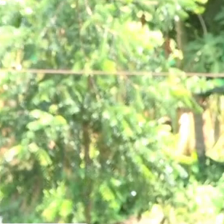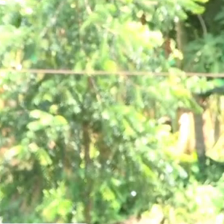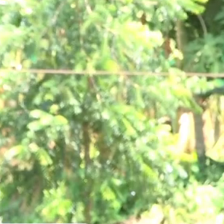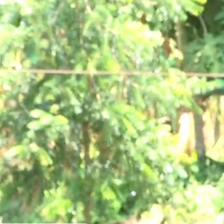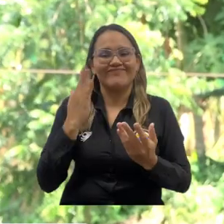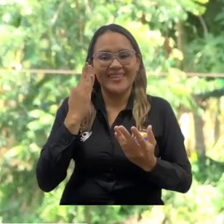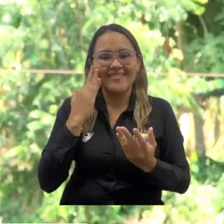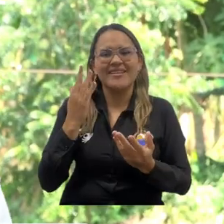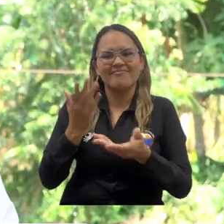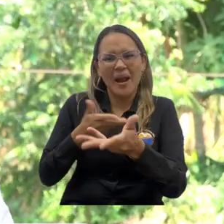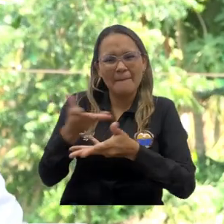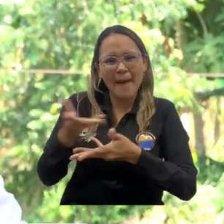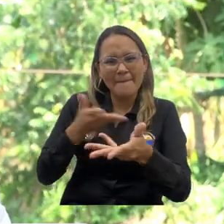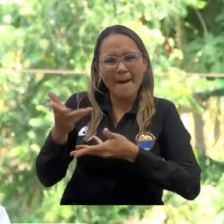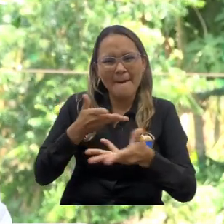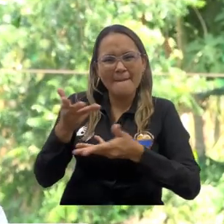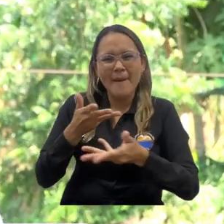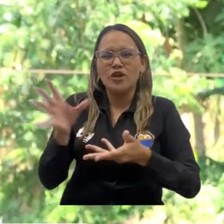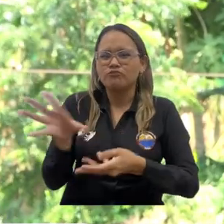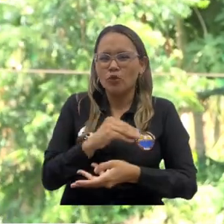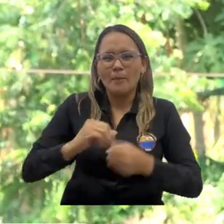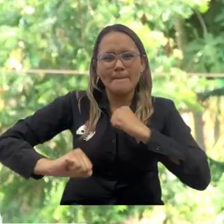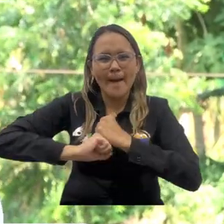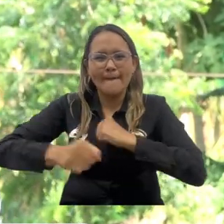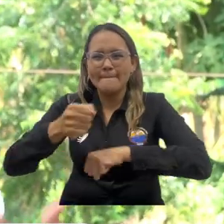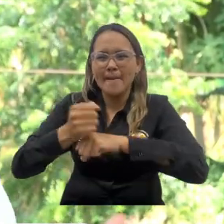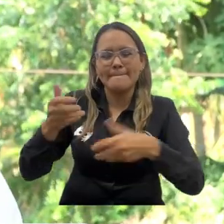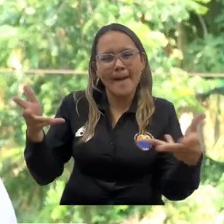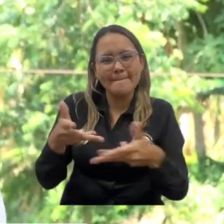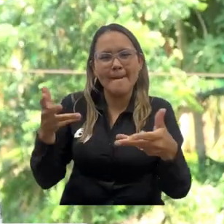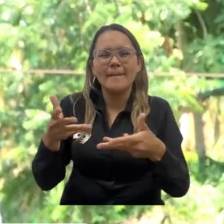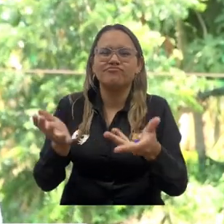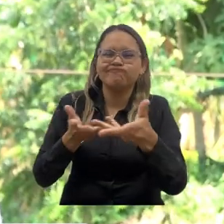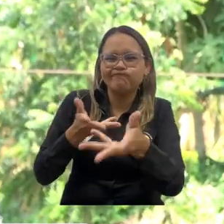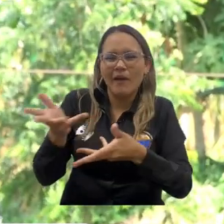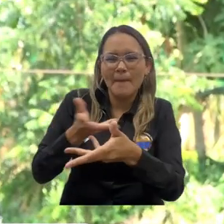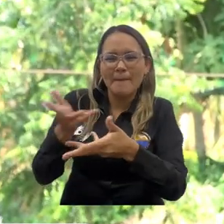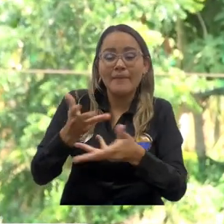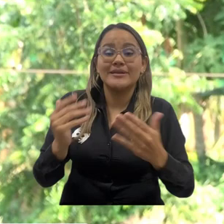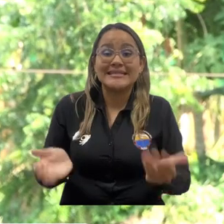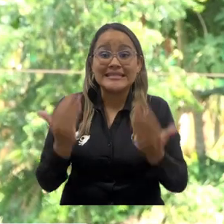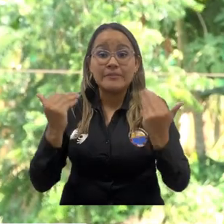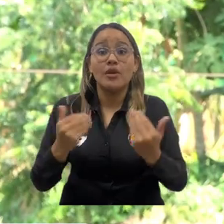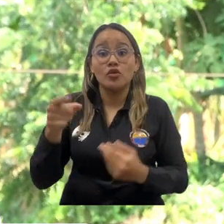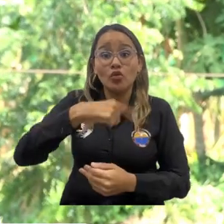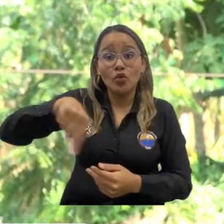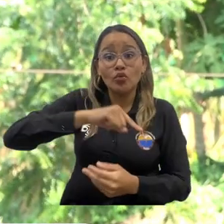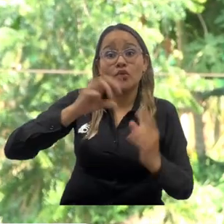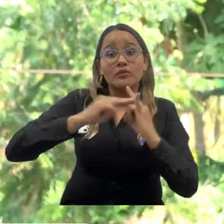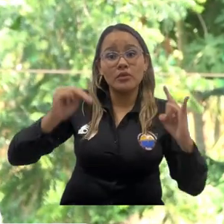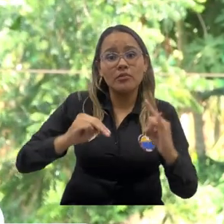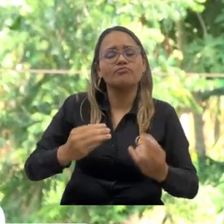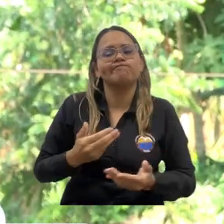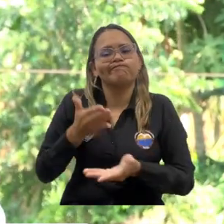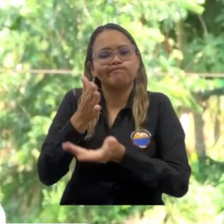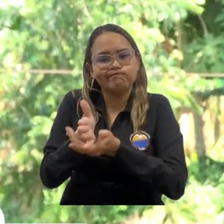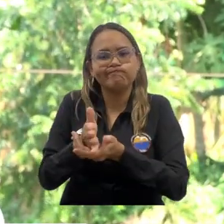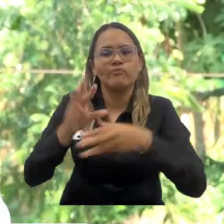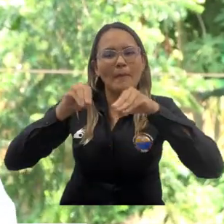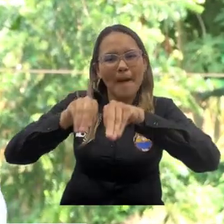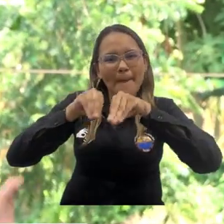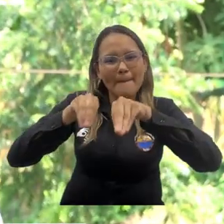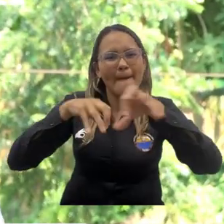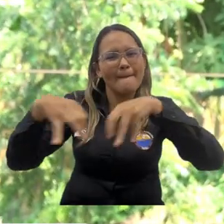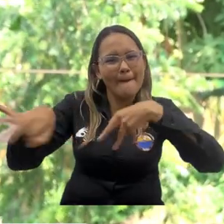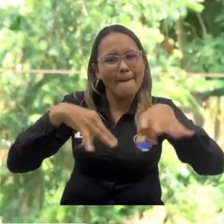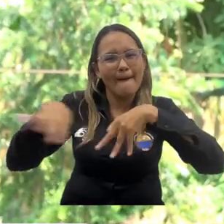Lo más importante aquí ha sido un tema de construcción colectiva, que nosotros como universidad venimos a